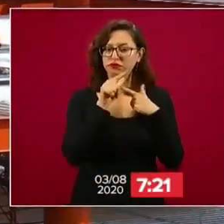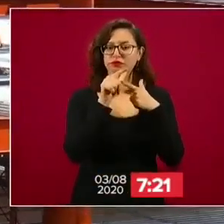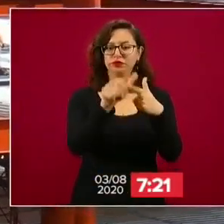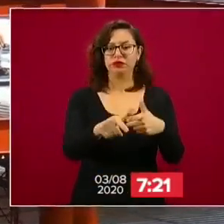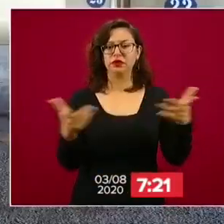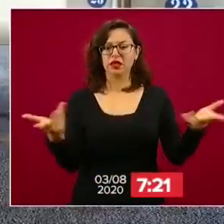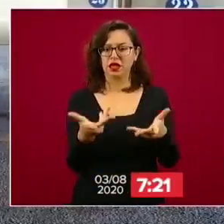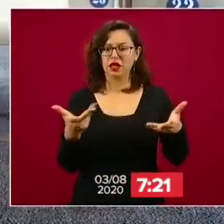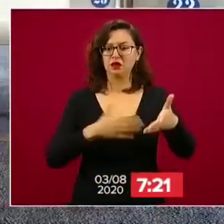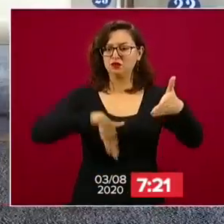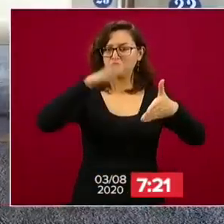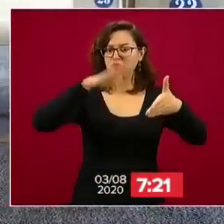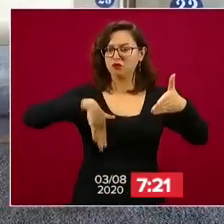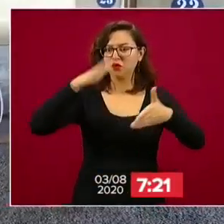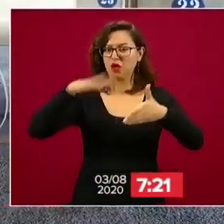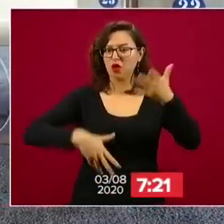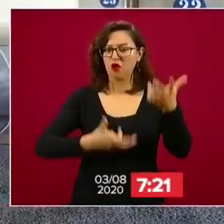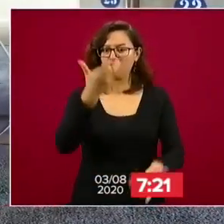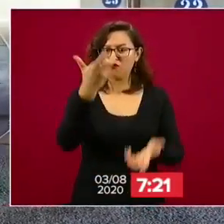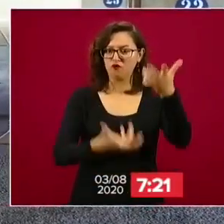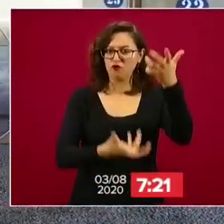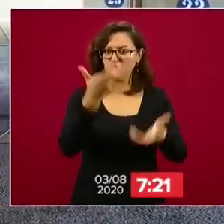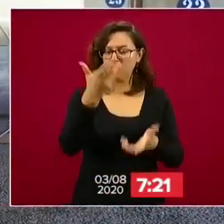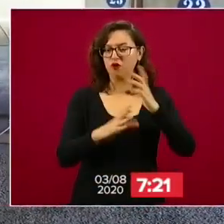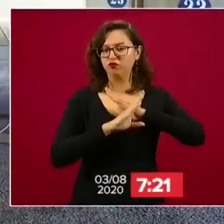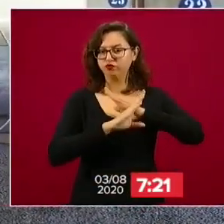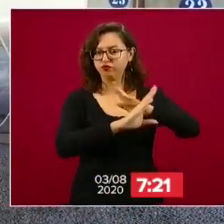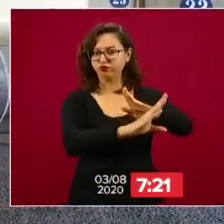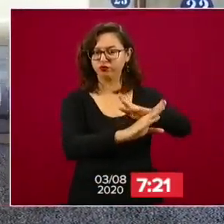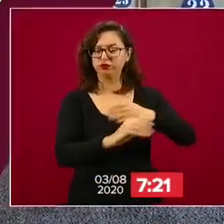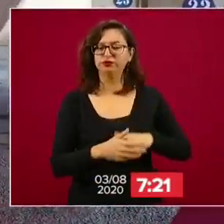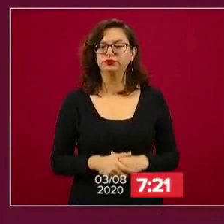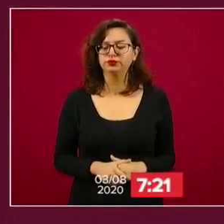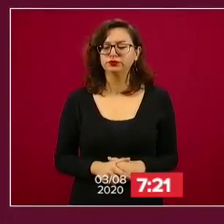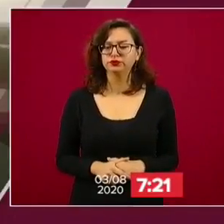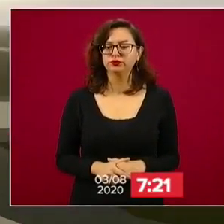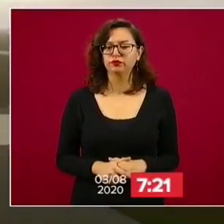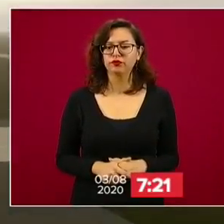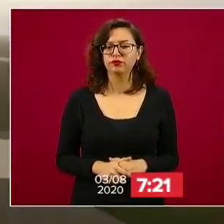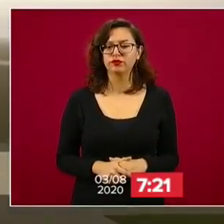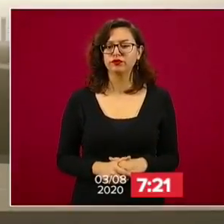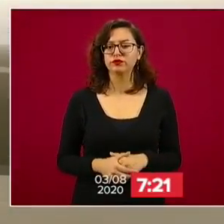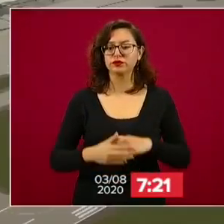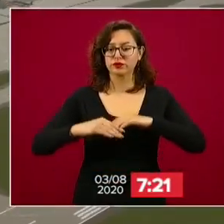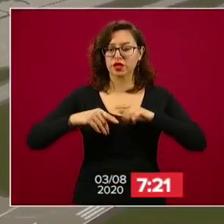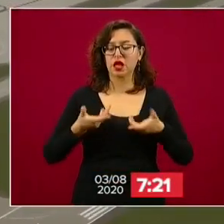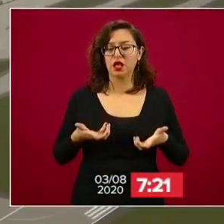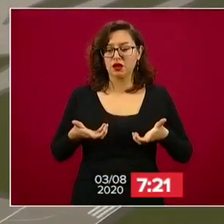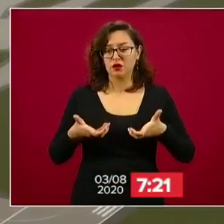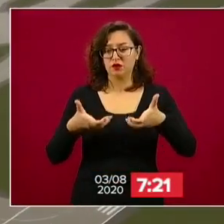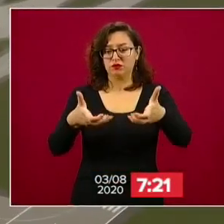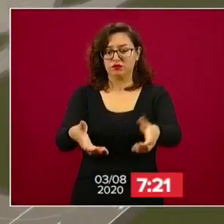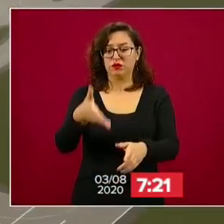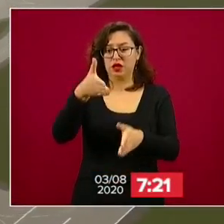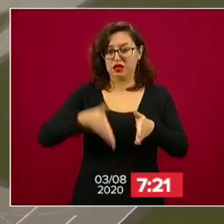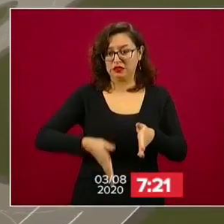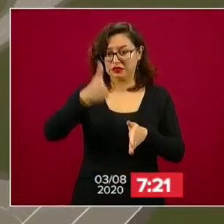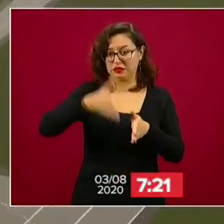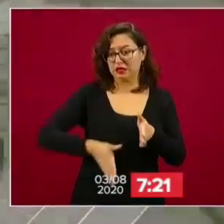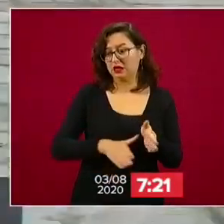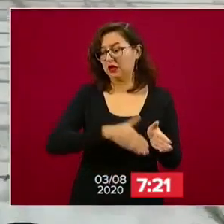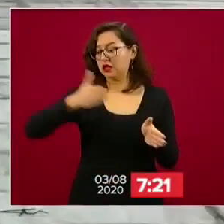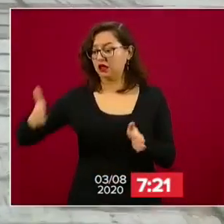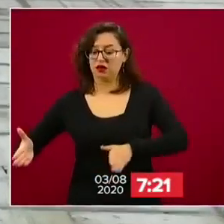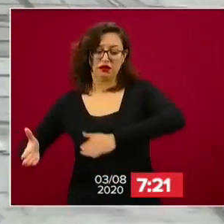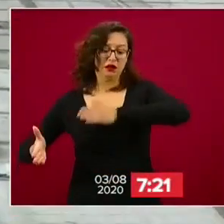aplicación de pintura aislante contra fuego en columnas y traves metálicas. En la pista norte, central, plataforma y